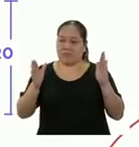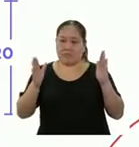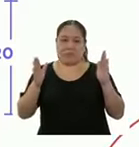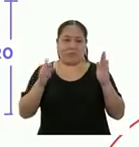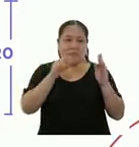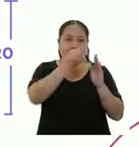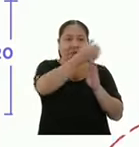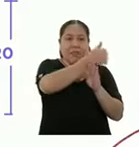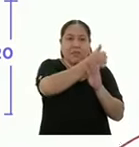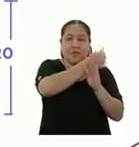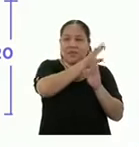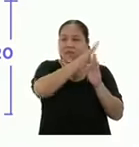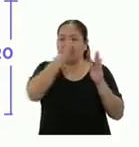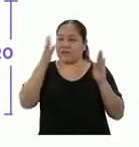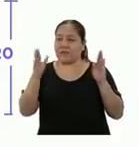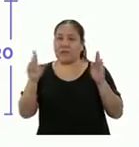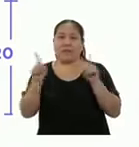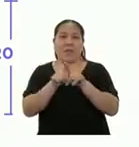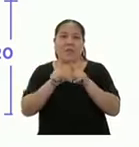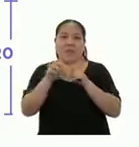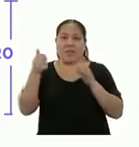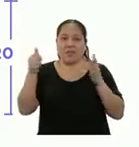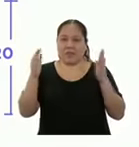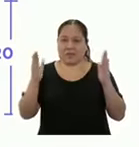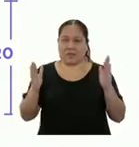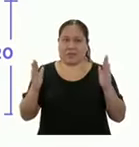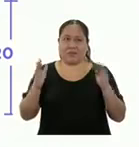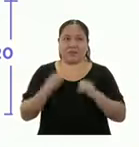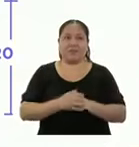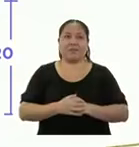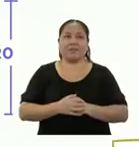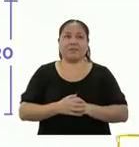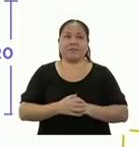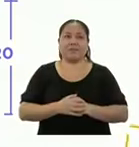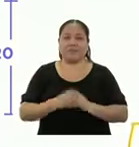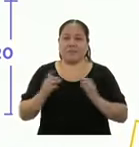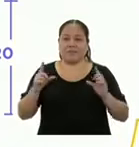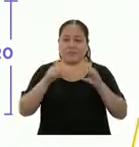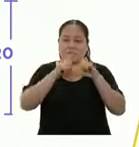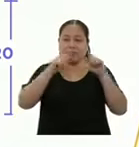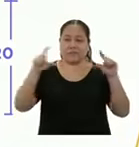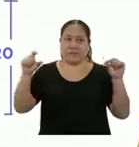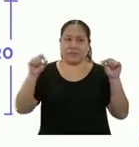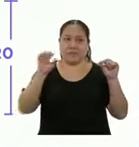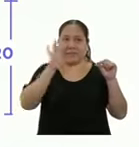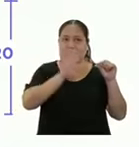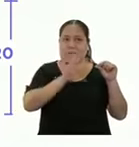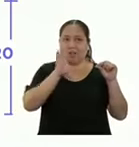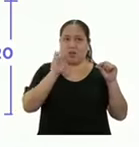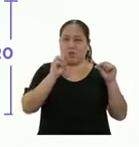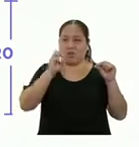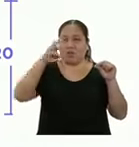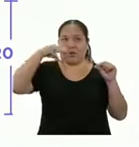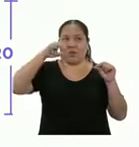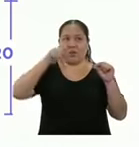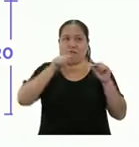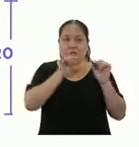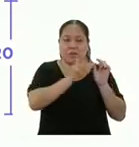al que mide 10 metros, también mide 10 metros. Y entonces, el largo del rectángulo mide 50 metros, la